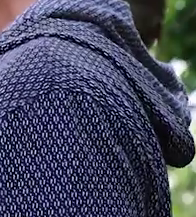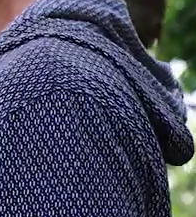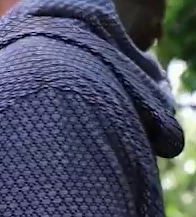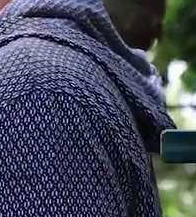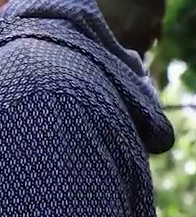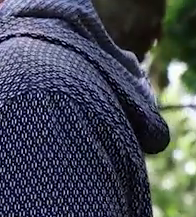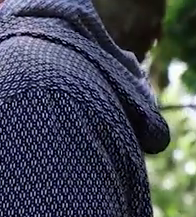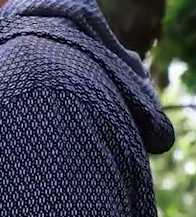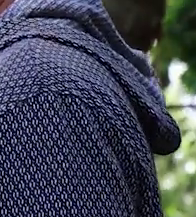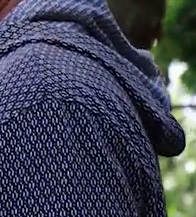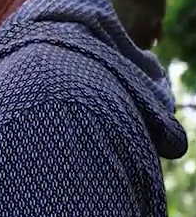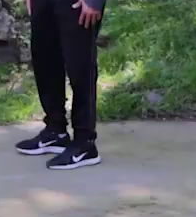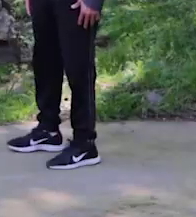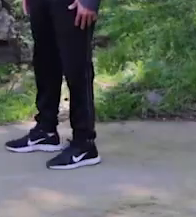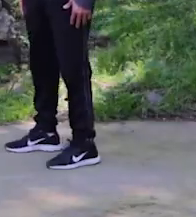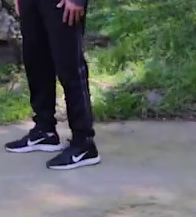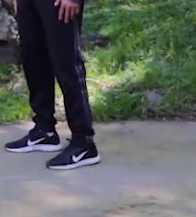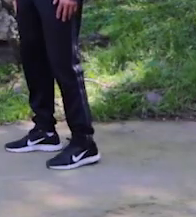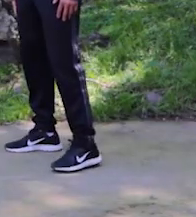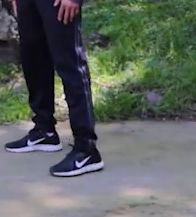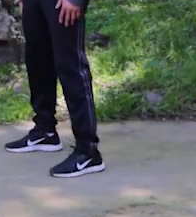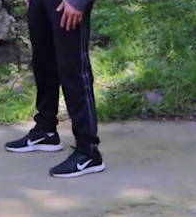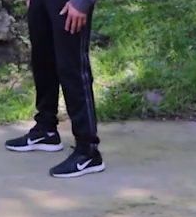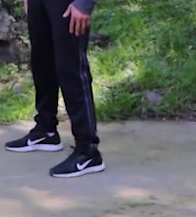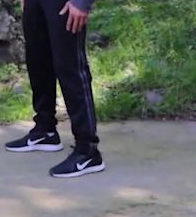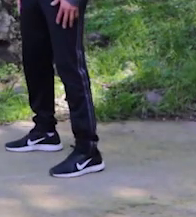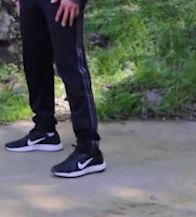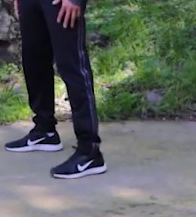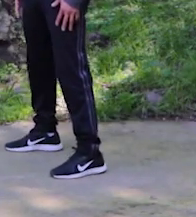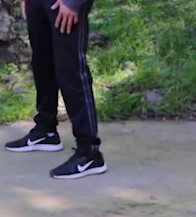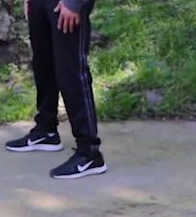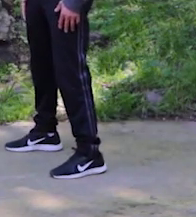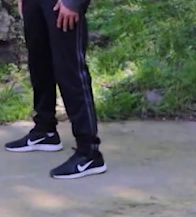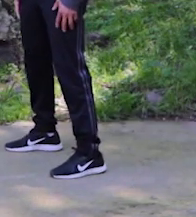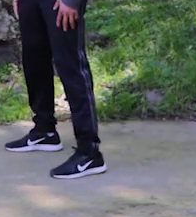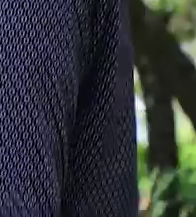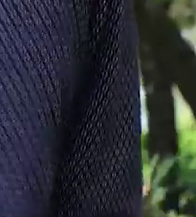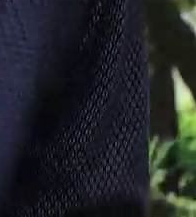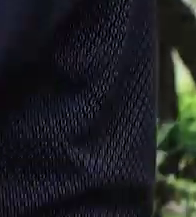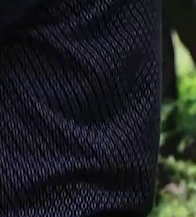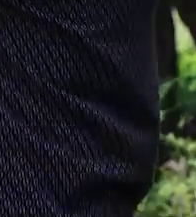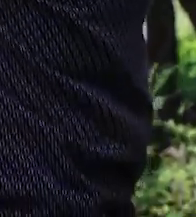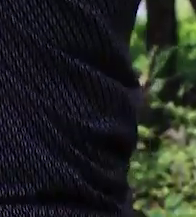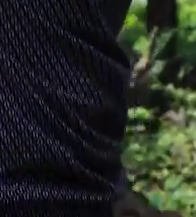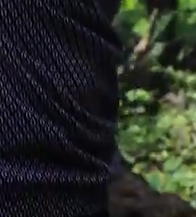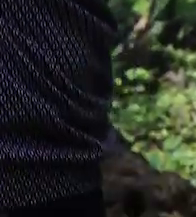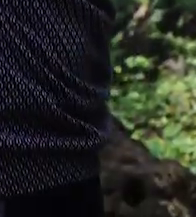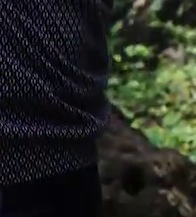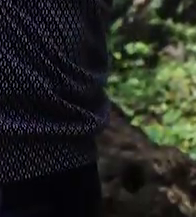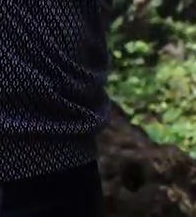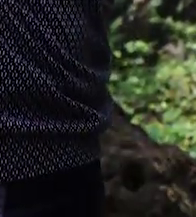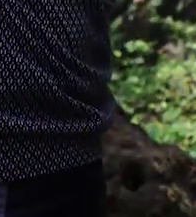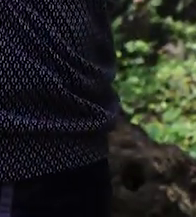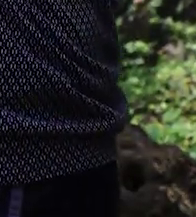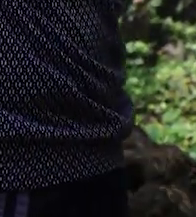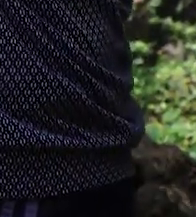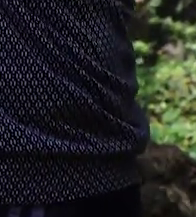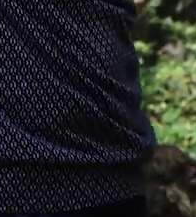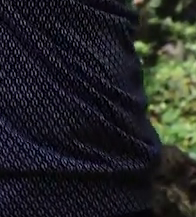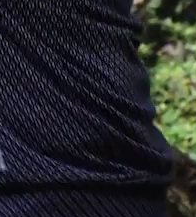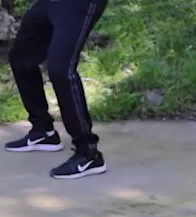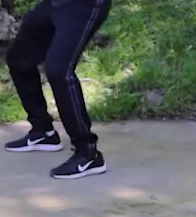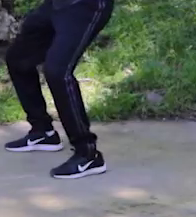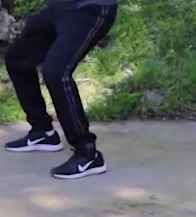a pararnos. Vamos a abrir nuestro compás de tal manera que nos estamos cómodos. Extendemos brazo al frente